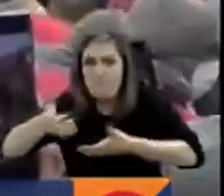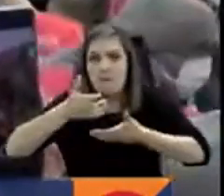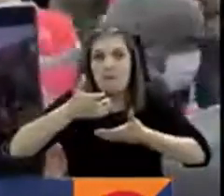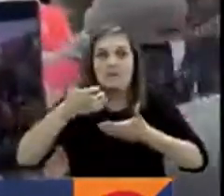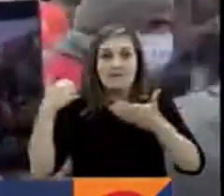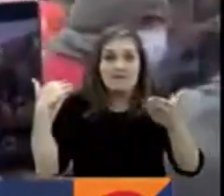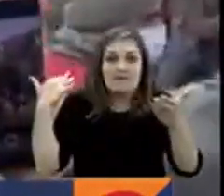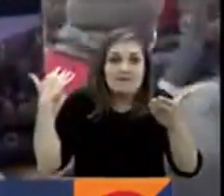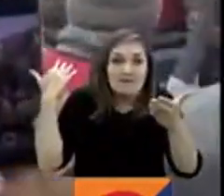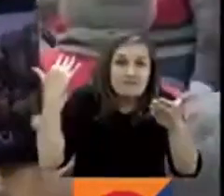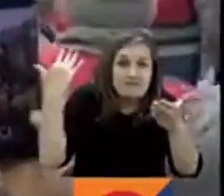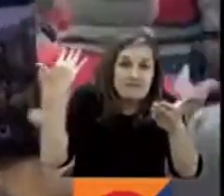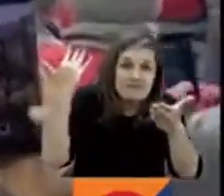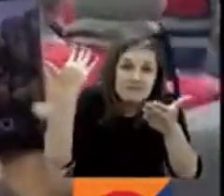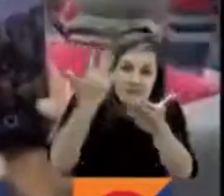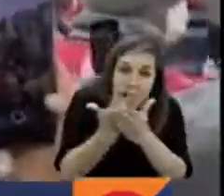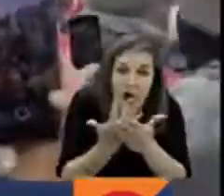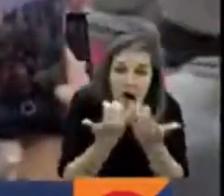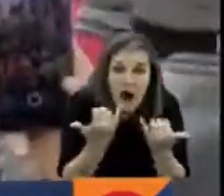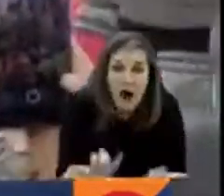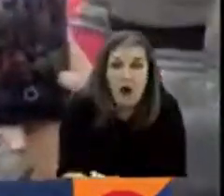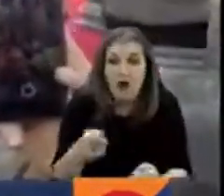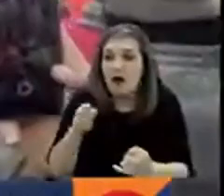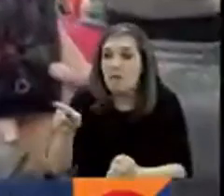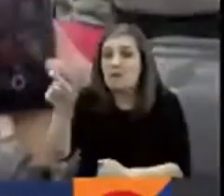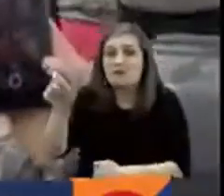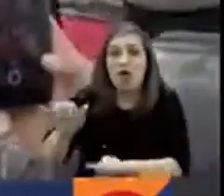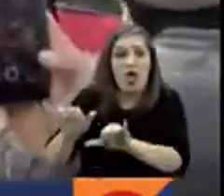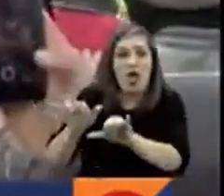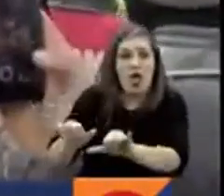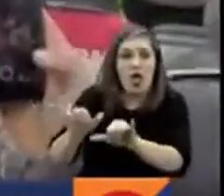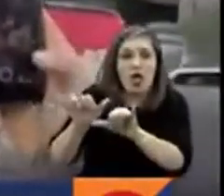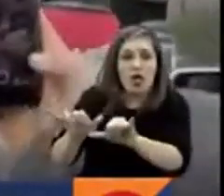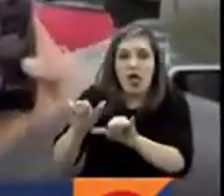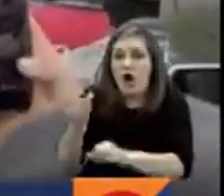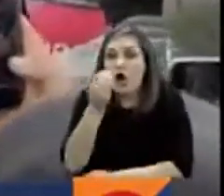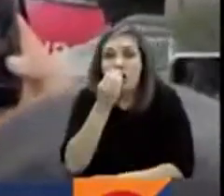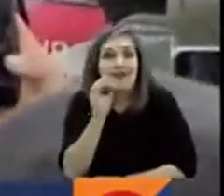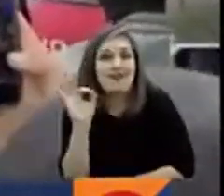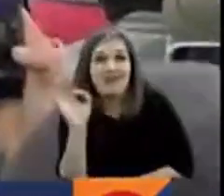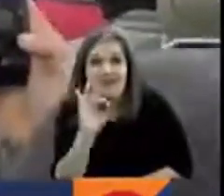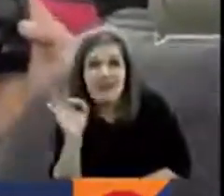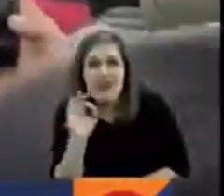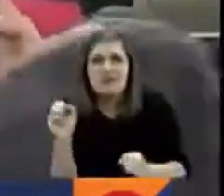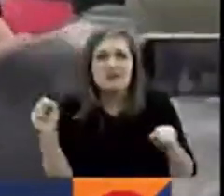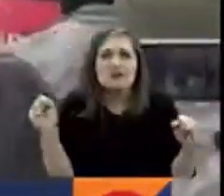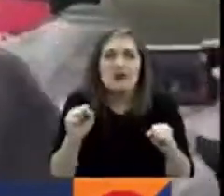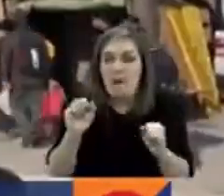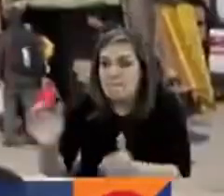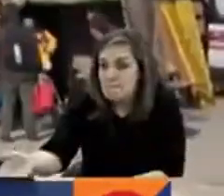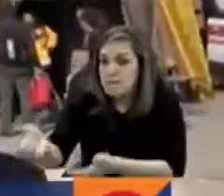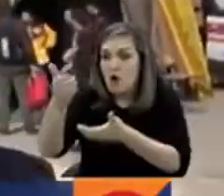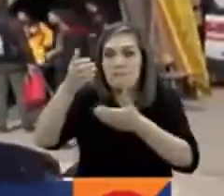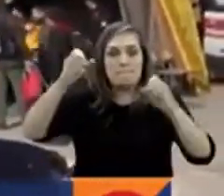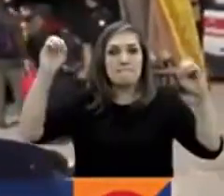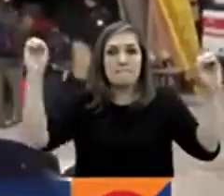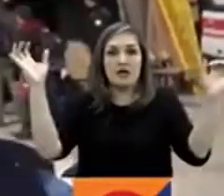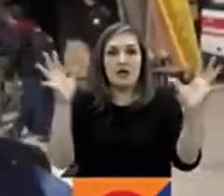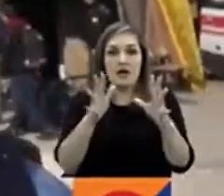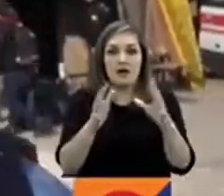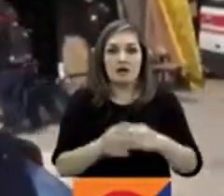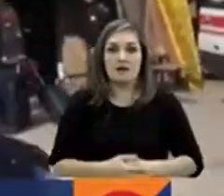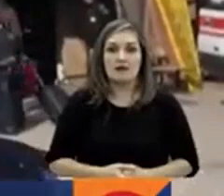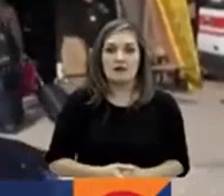180 horas y a pesar de estar bajo las ruinas, sin comida y con frío, ese milagro aparece. Tenía un